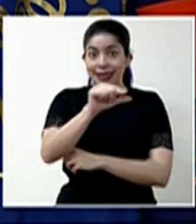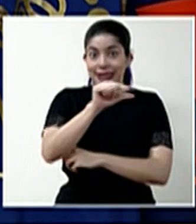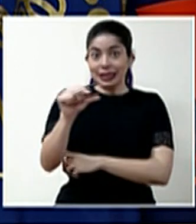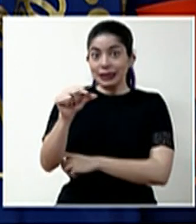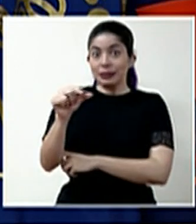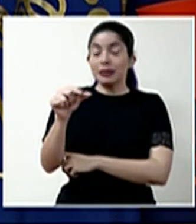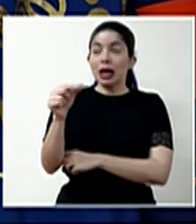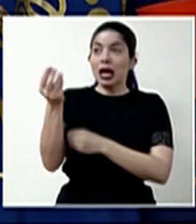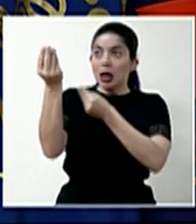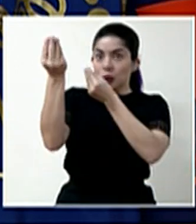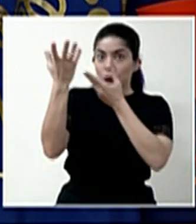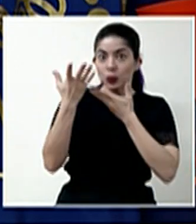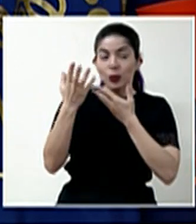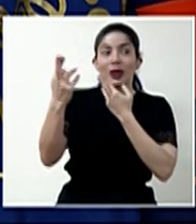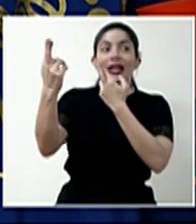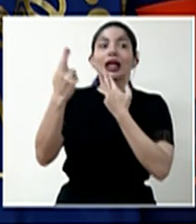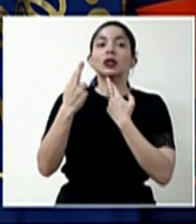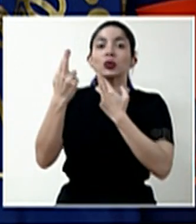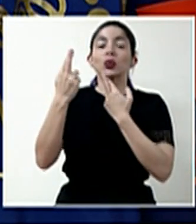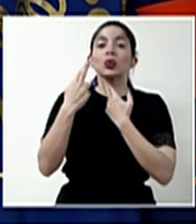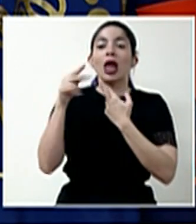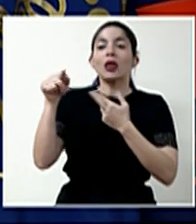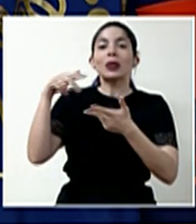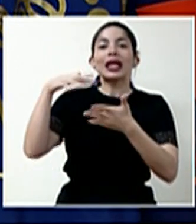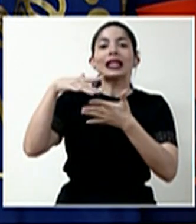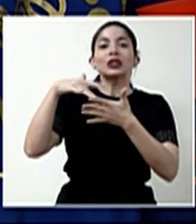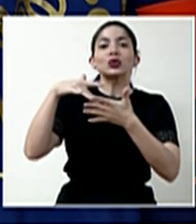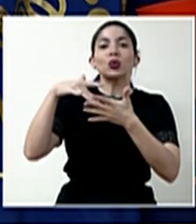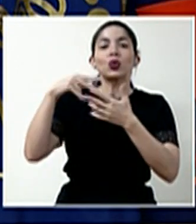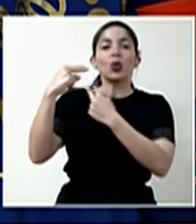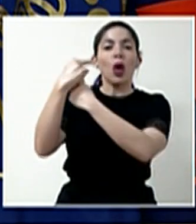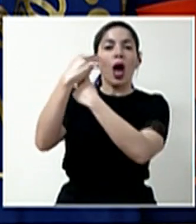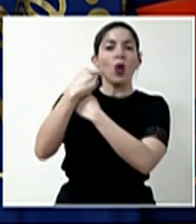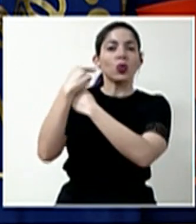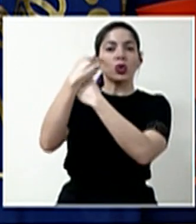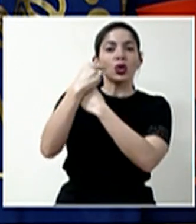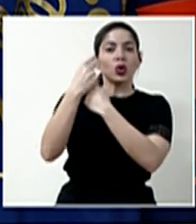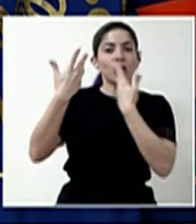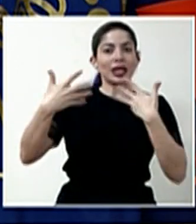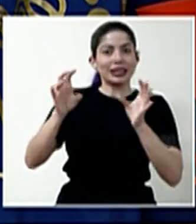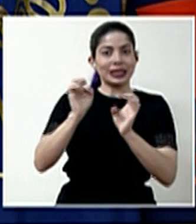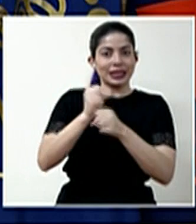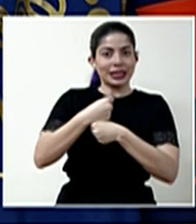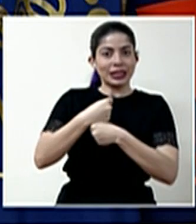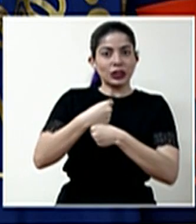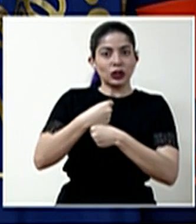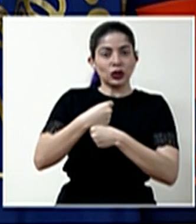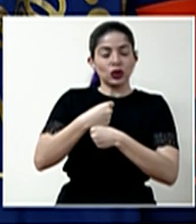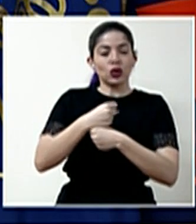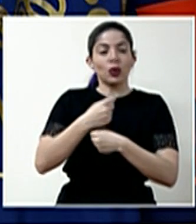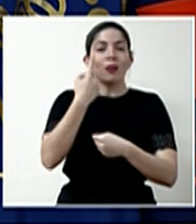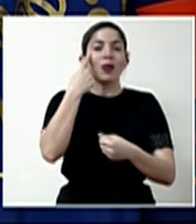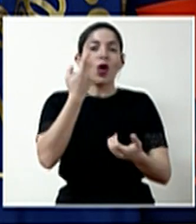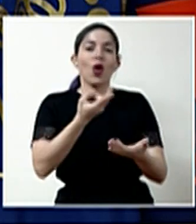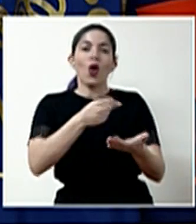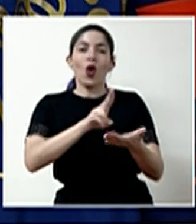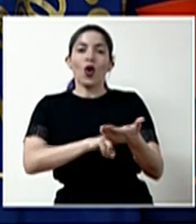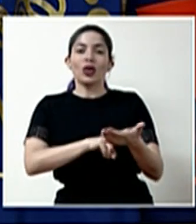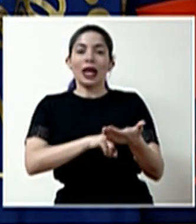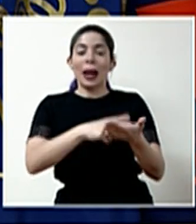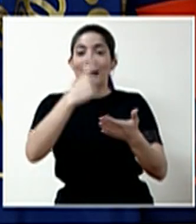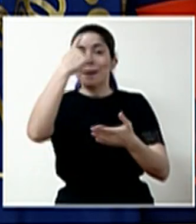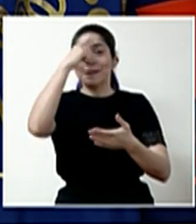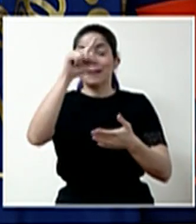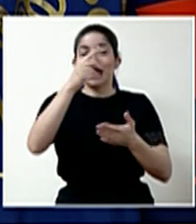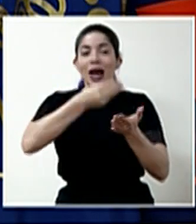recibimos los resultados del estudio de auditoría que se había hecho sobre la contratación directa para